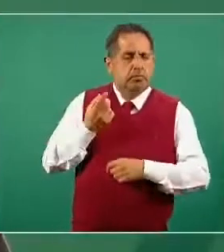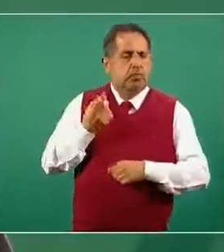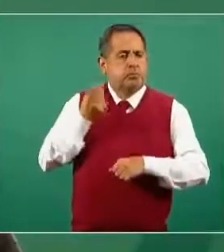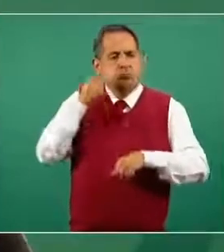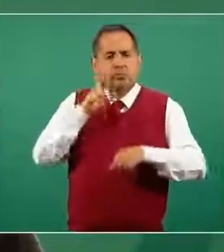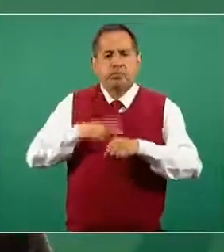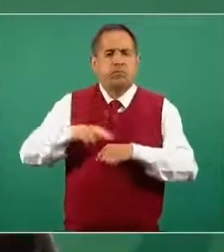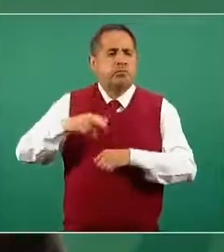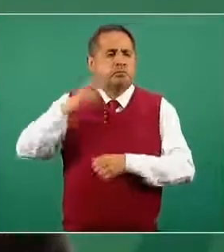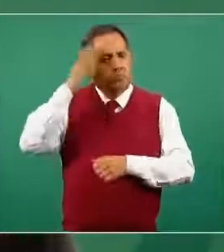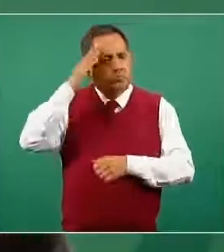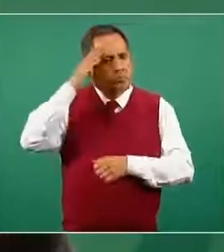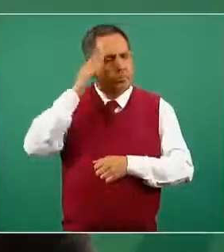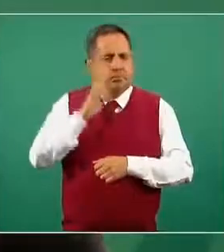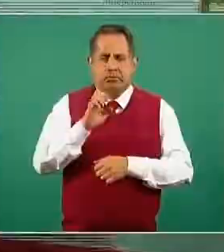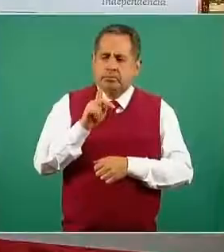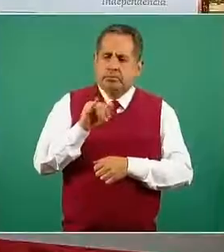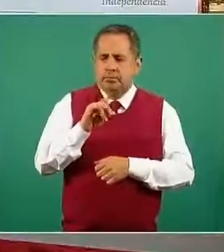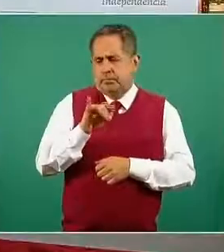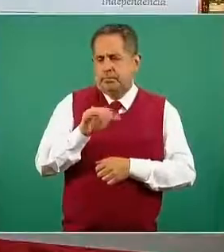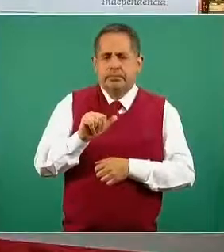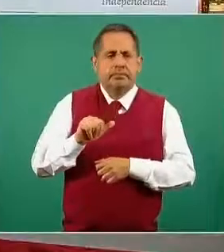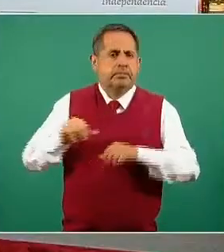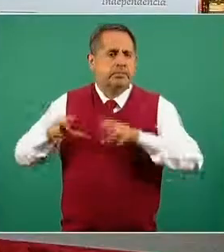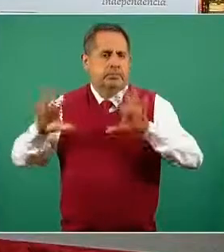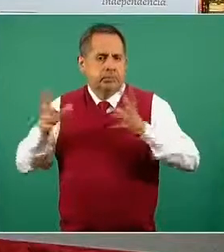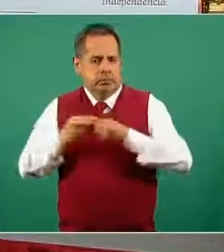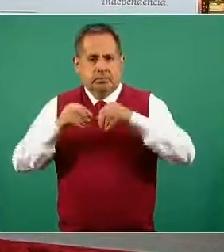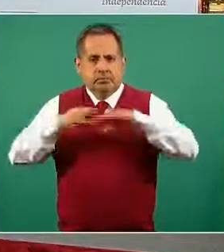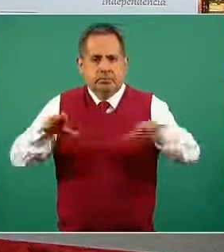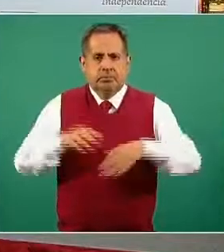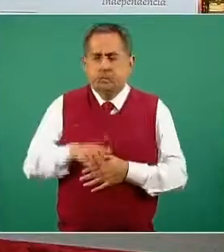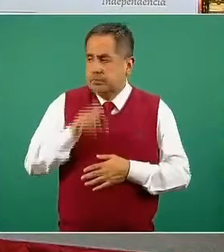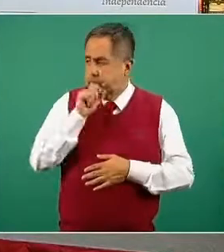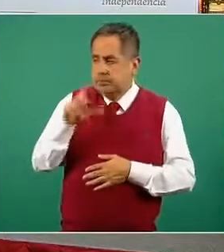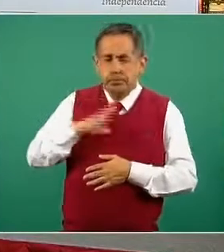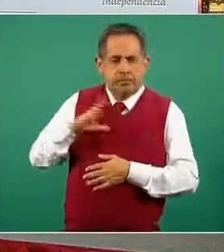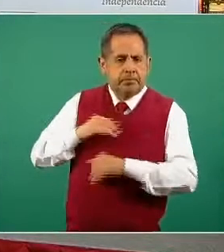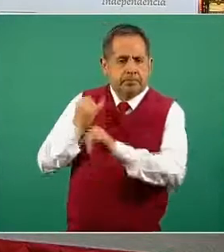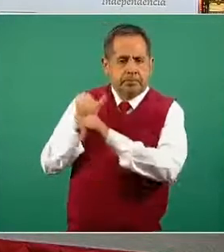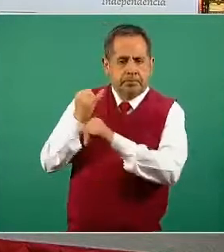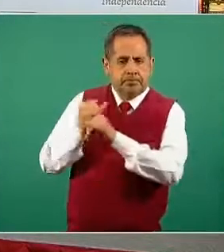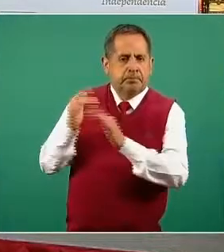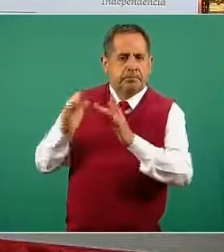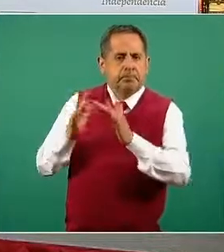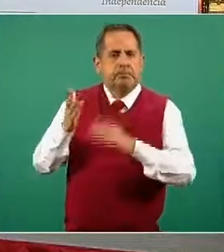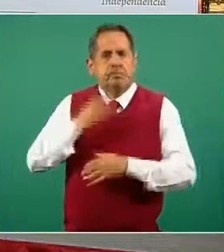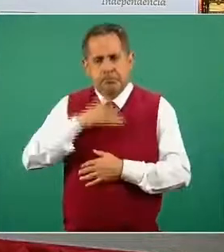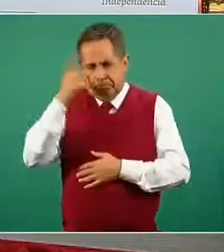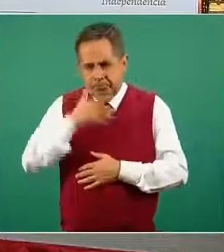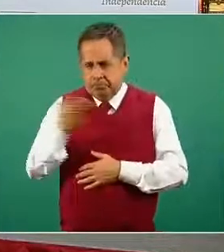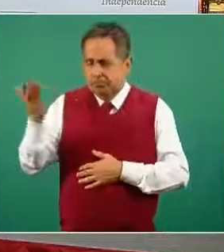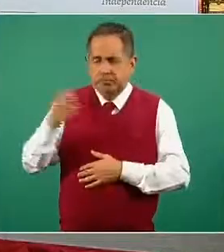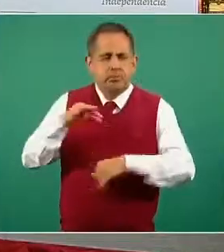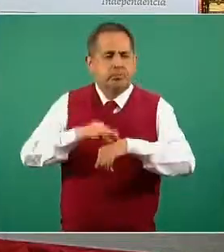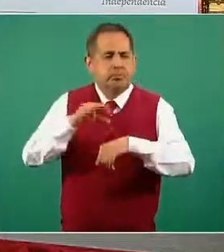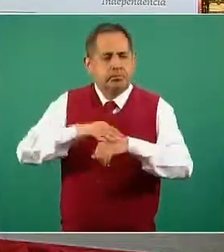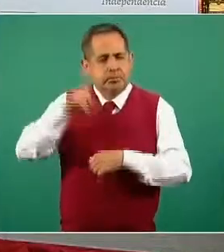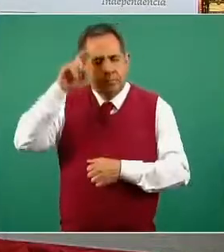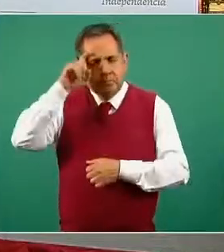General de Epidemiología. Y también ya está con nosotros conectado doctor Hugo López-Gatell, muy buenas noches de manera